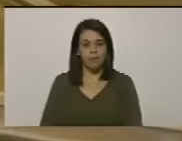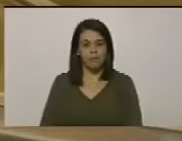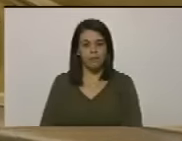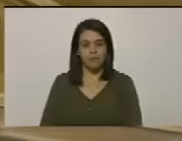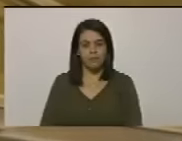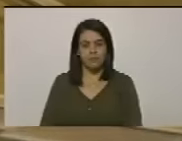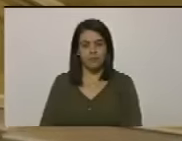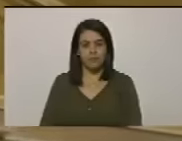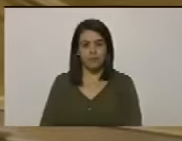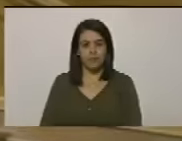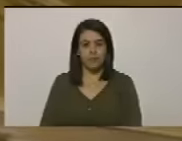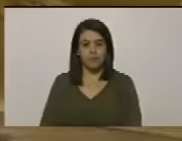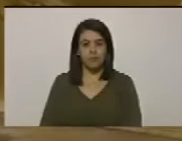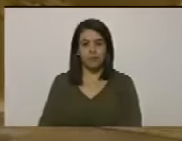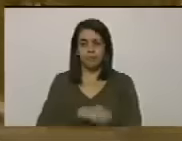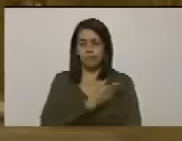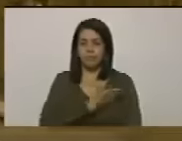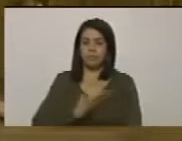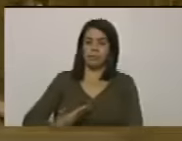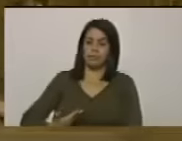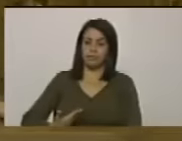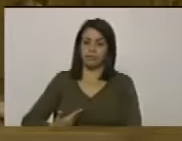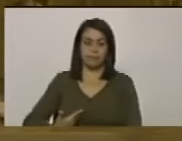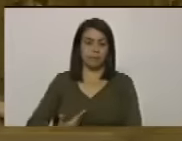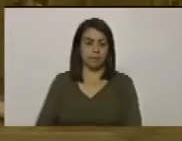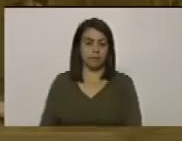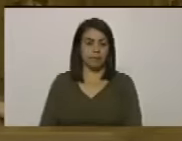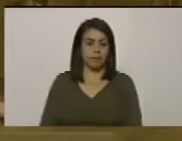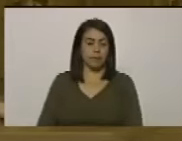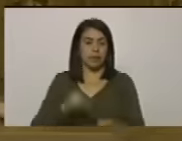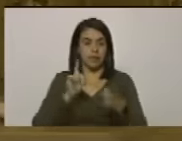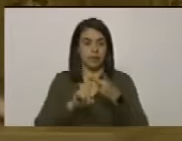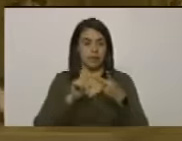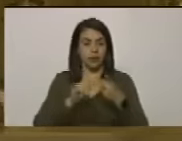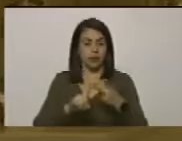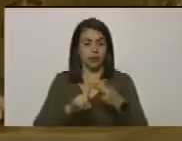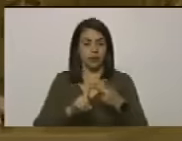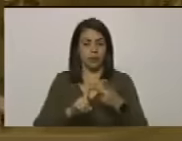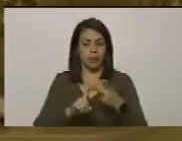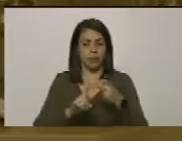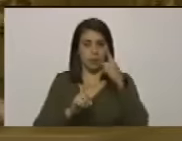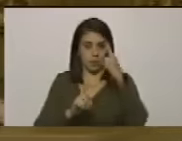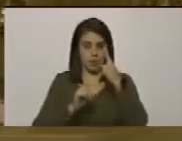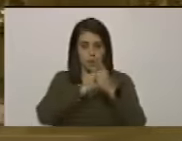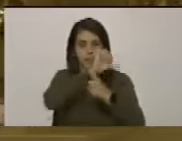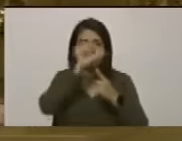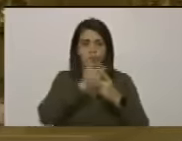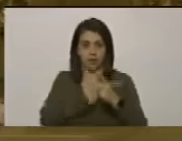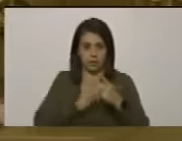presidente y segundo y primer vicepresidente